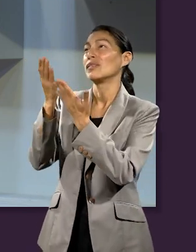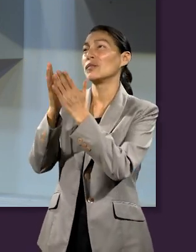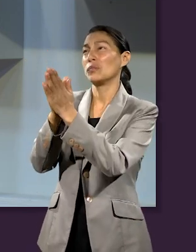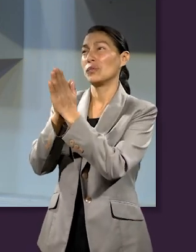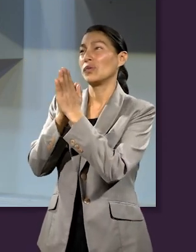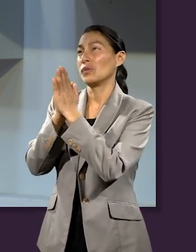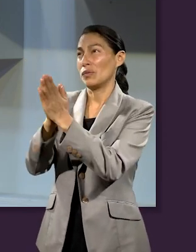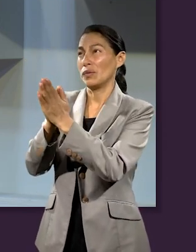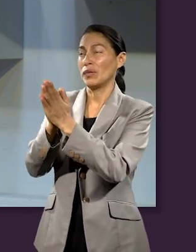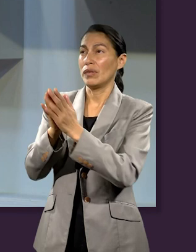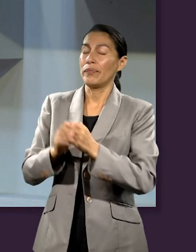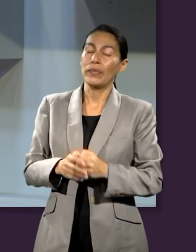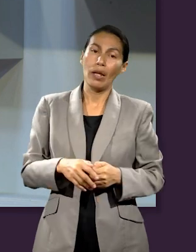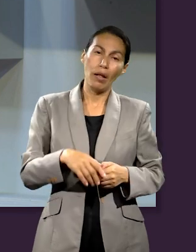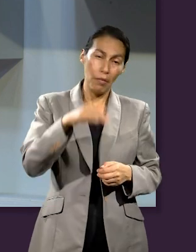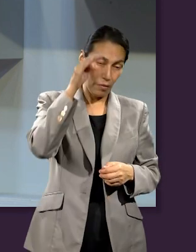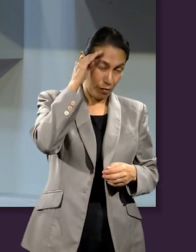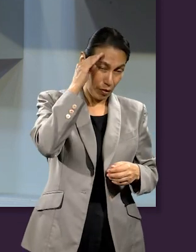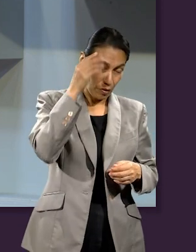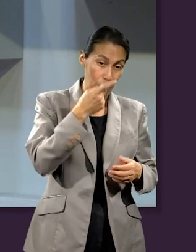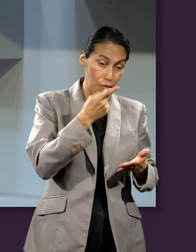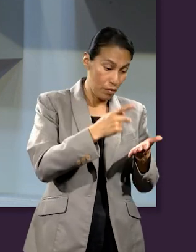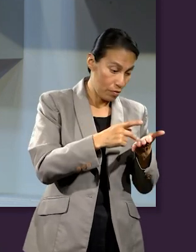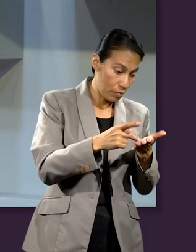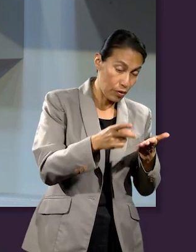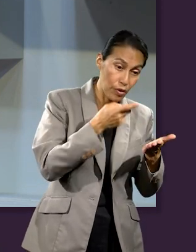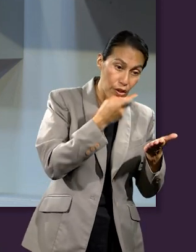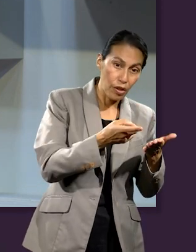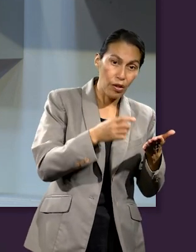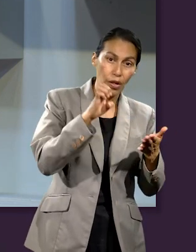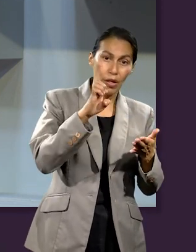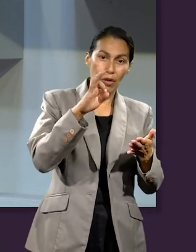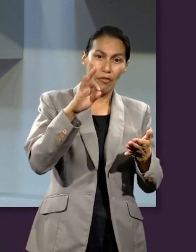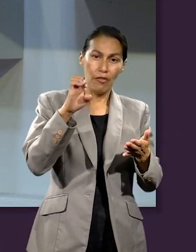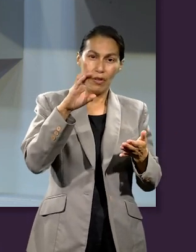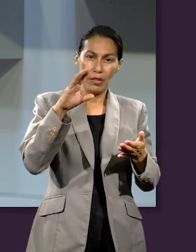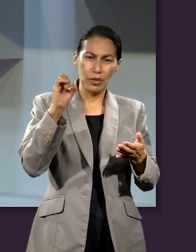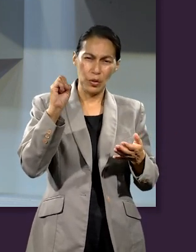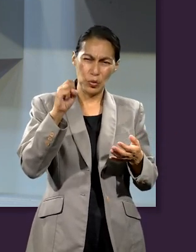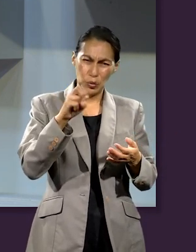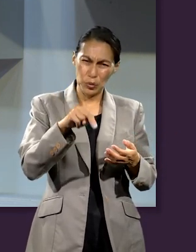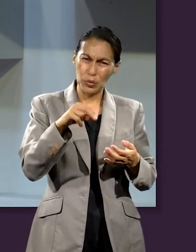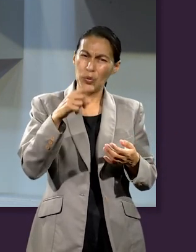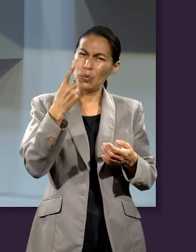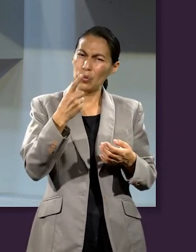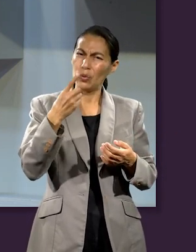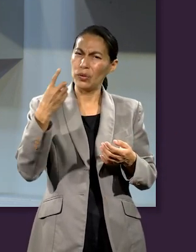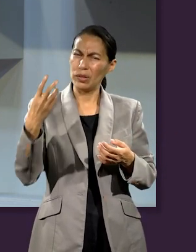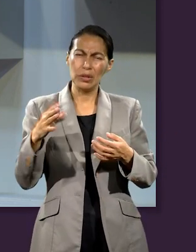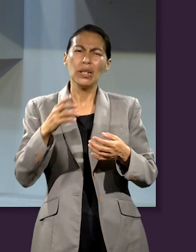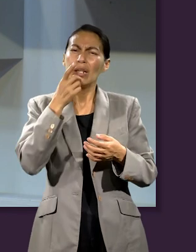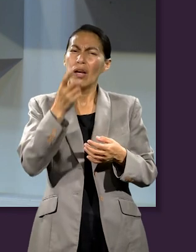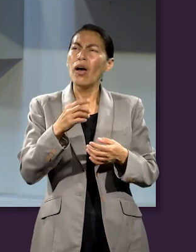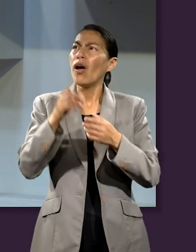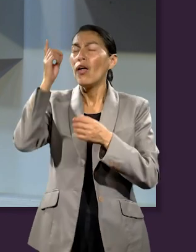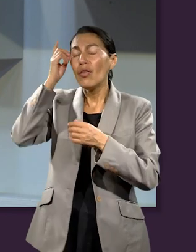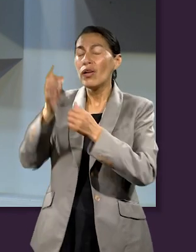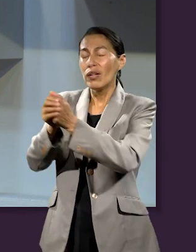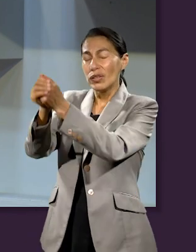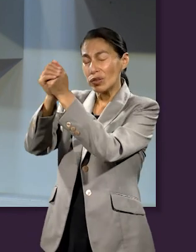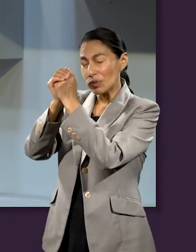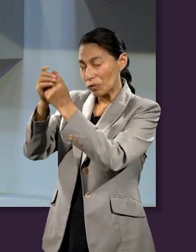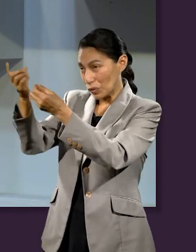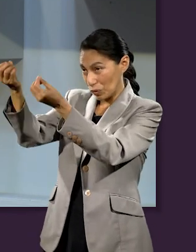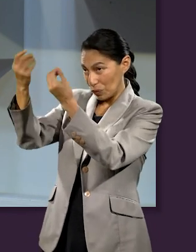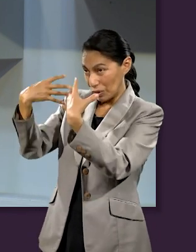rogando a Dios que este pensamiento del apóstol Pablo pueda ser nuestro también cuando dijo en Efesios 1.3. Alabado sea